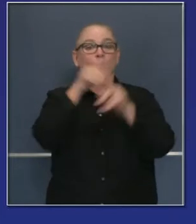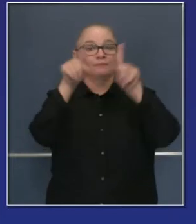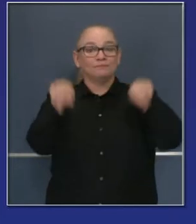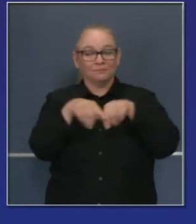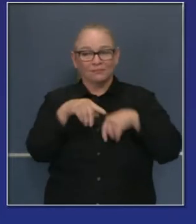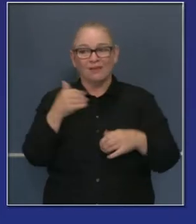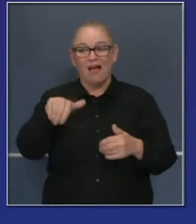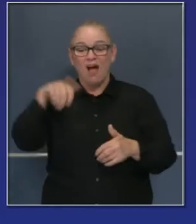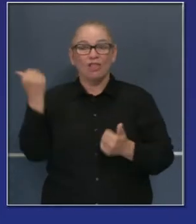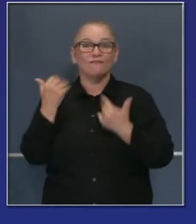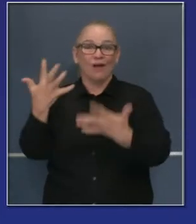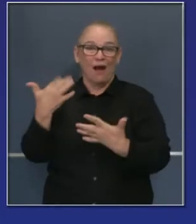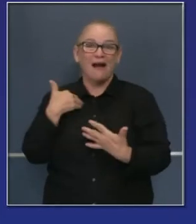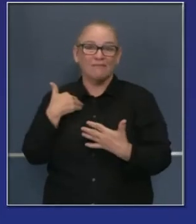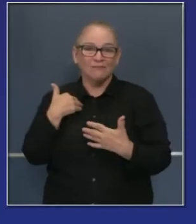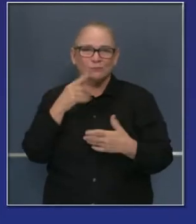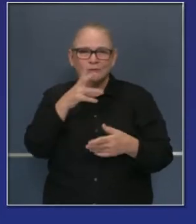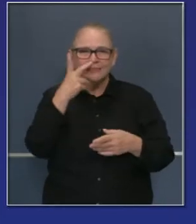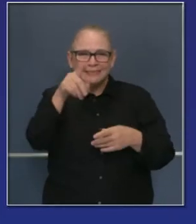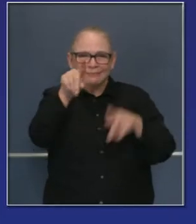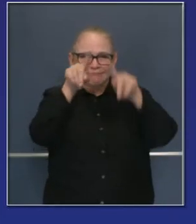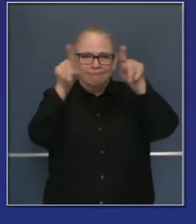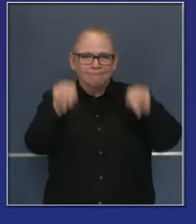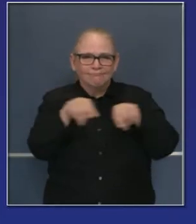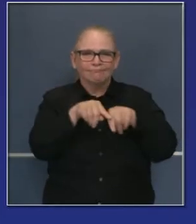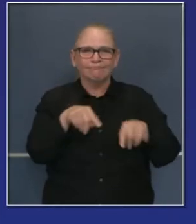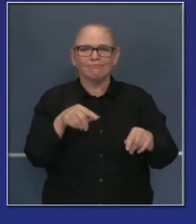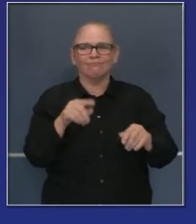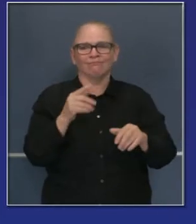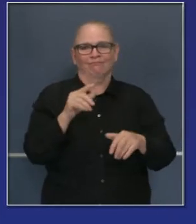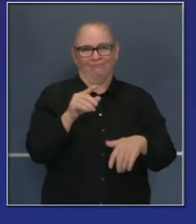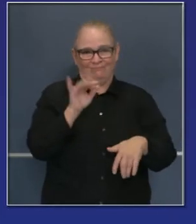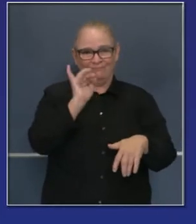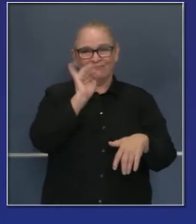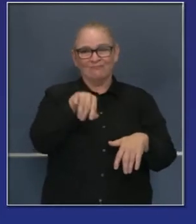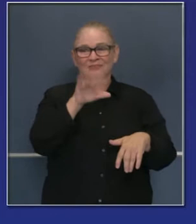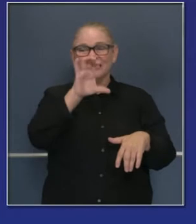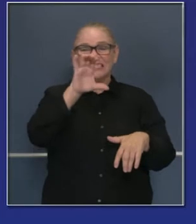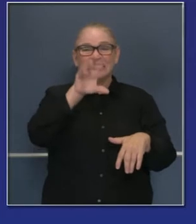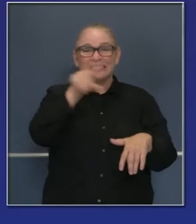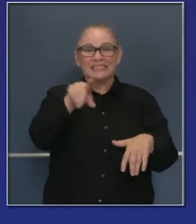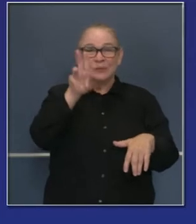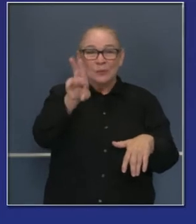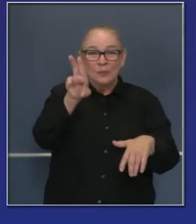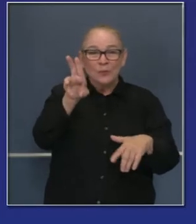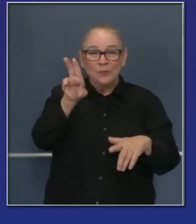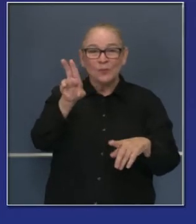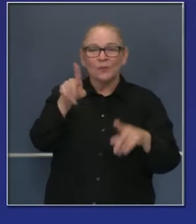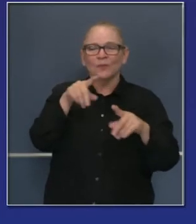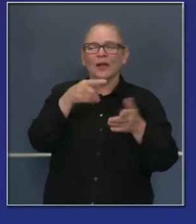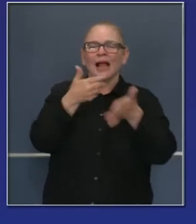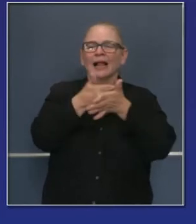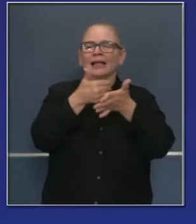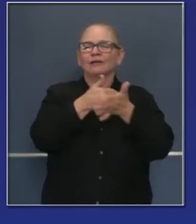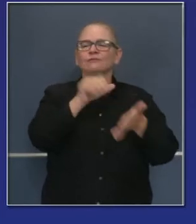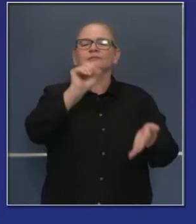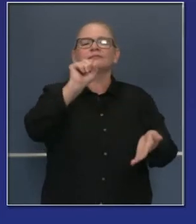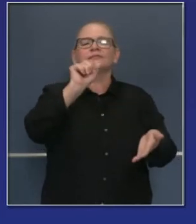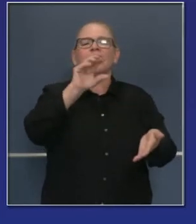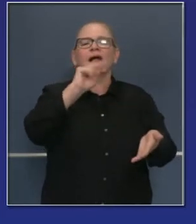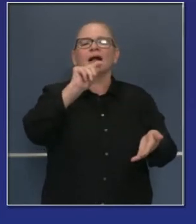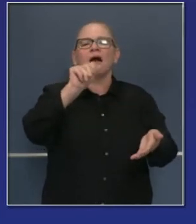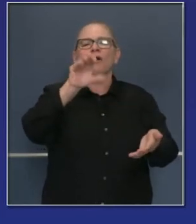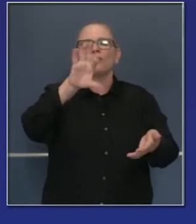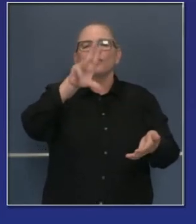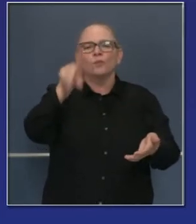contención. Incendios nuevos. Este es un complejo de relámpagos en CZU